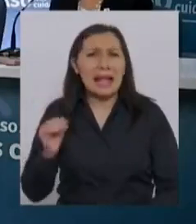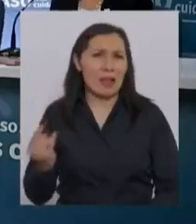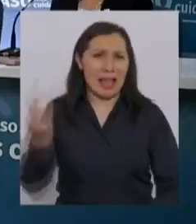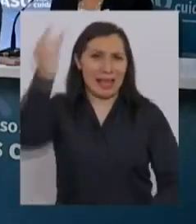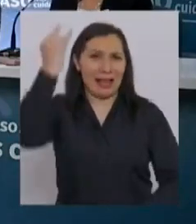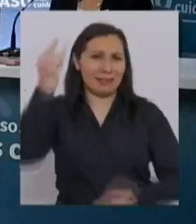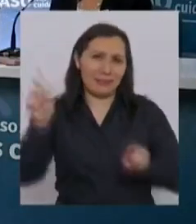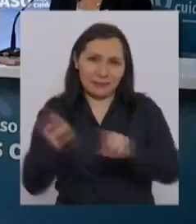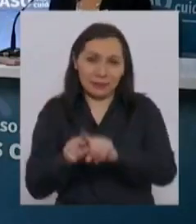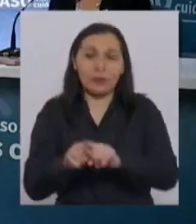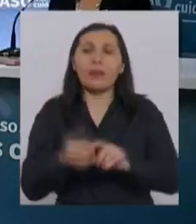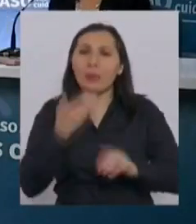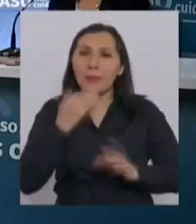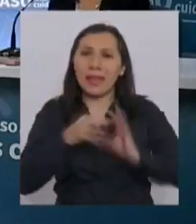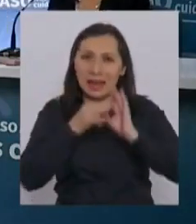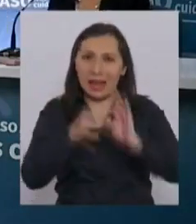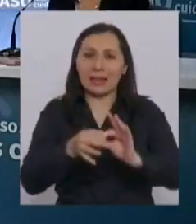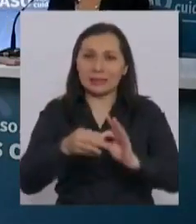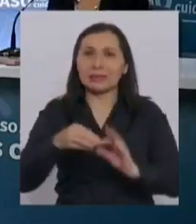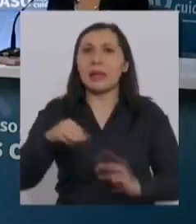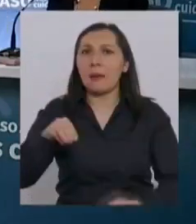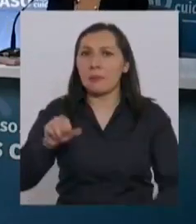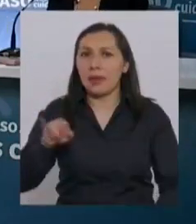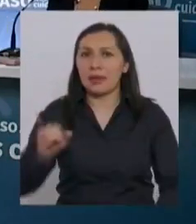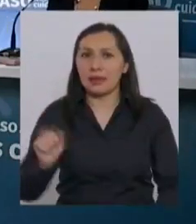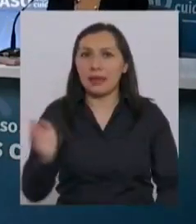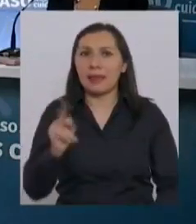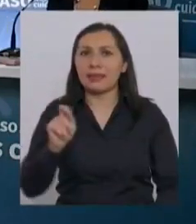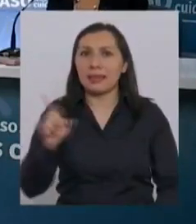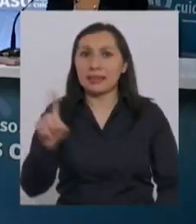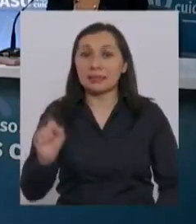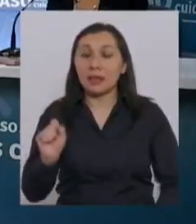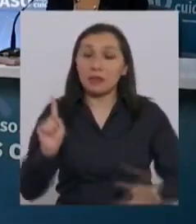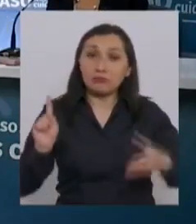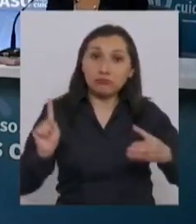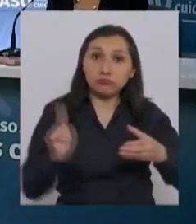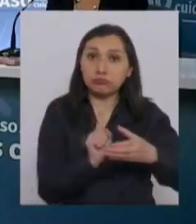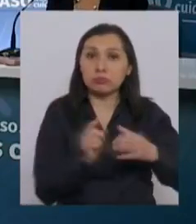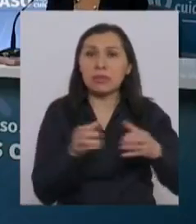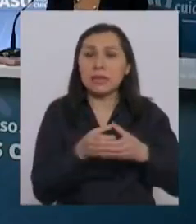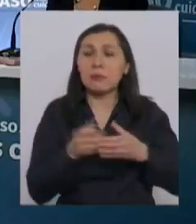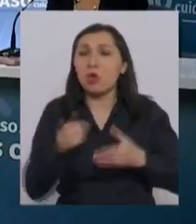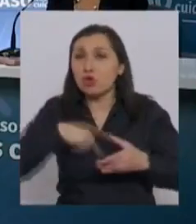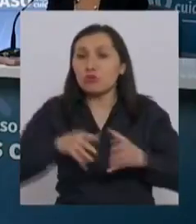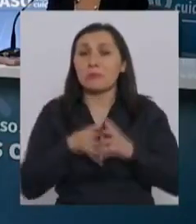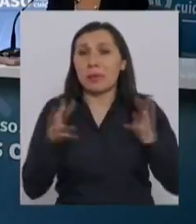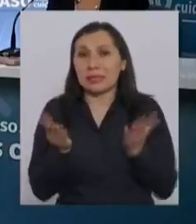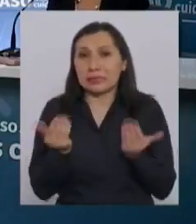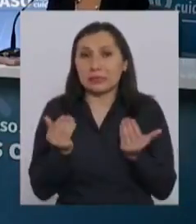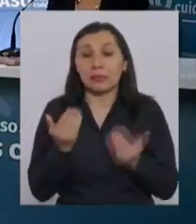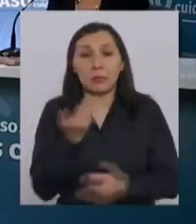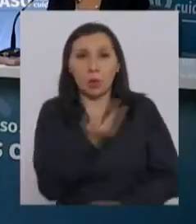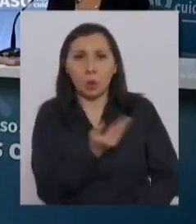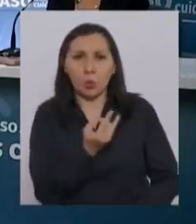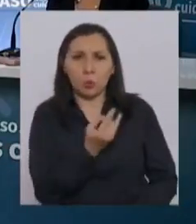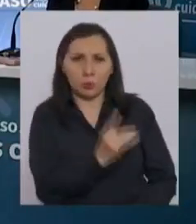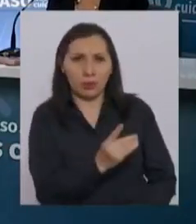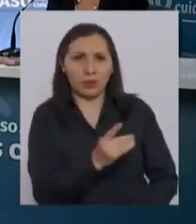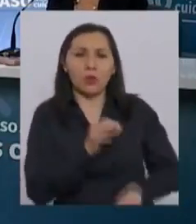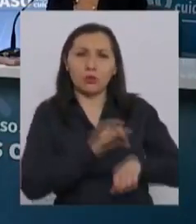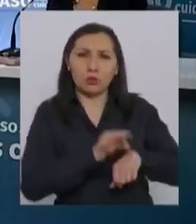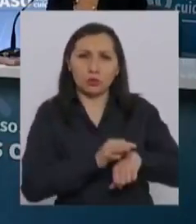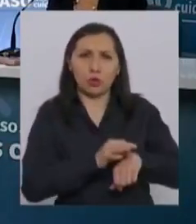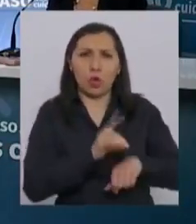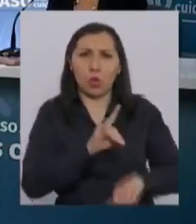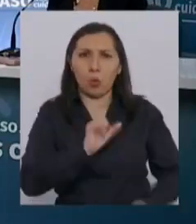Le quiero agradecer a usted, María Teresa Valenzuela, porque se unió al equipo cuando más la necesitábamos. Y a usted, doctor